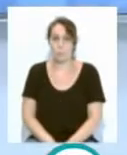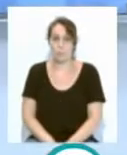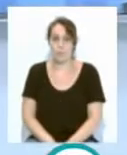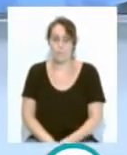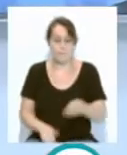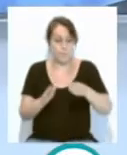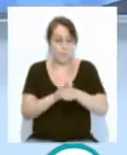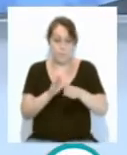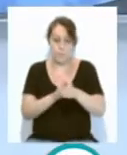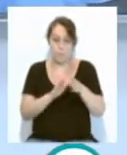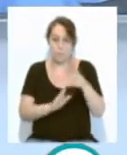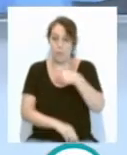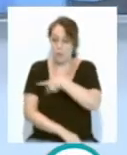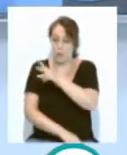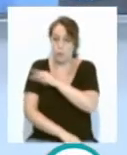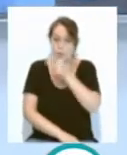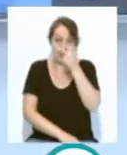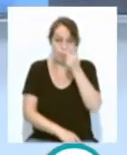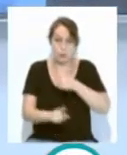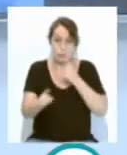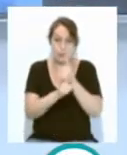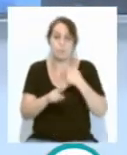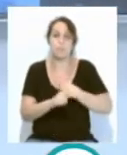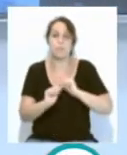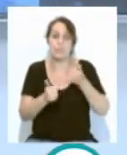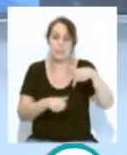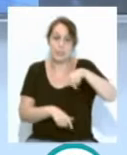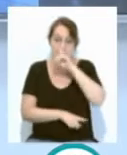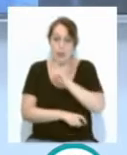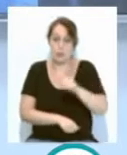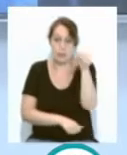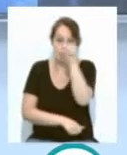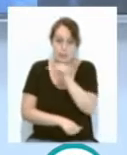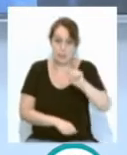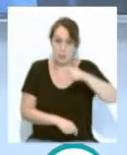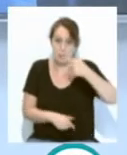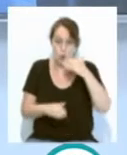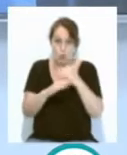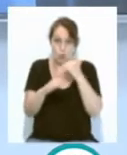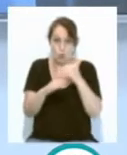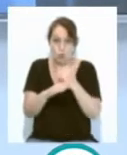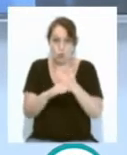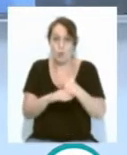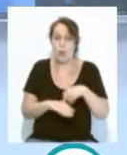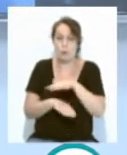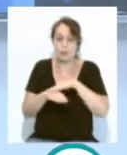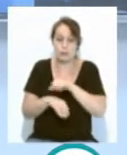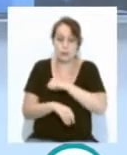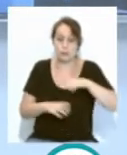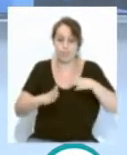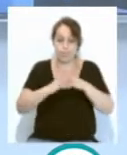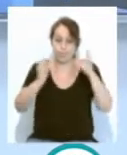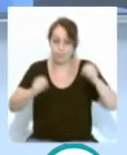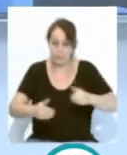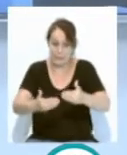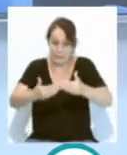Y continuamos. La vacunación contra la gripe se iniciará este año la primera semana de octubre. Gobierno y comunidades autónomas han acordado el